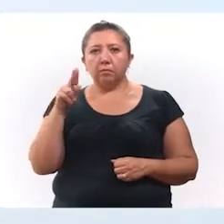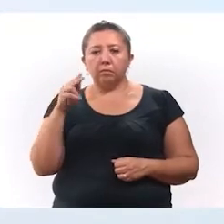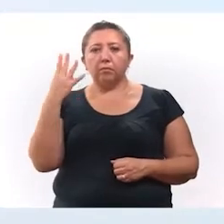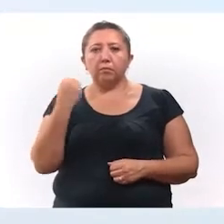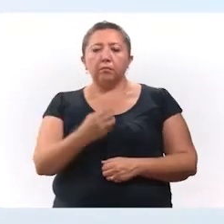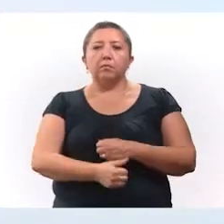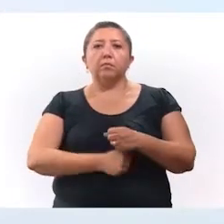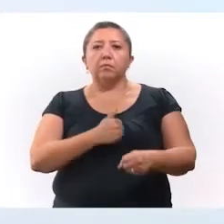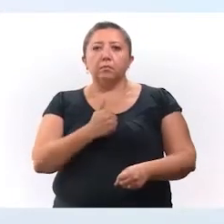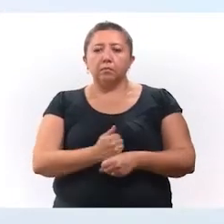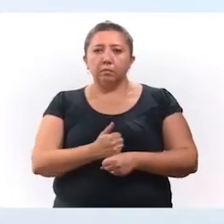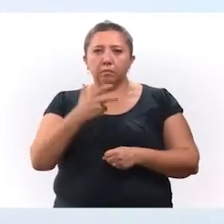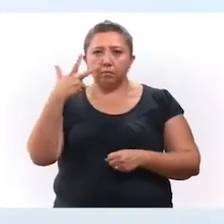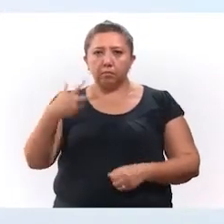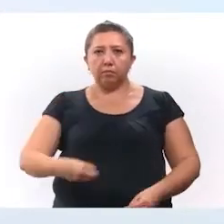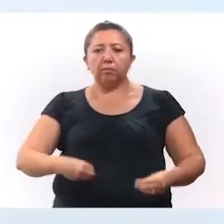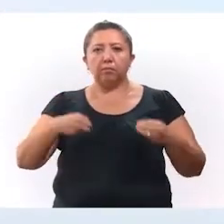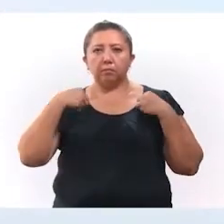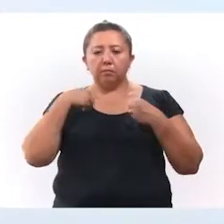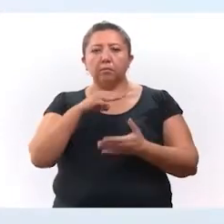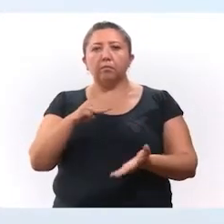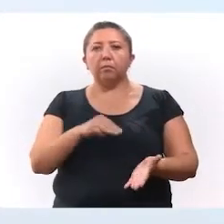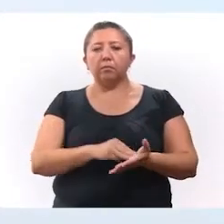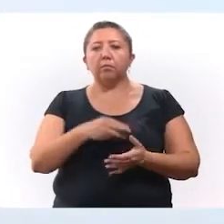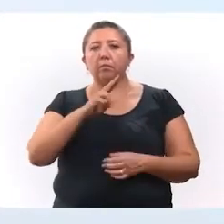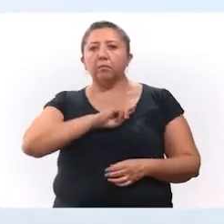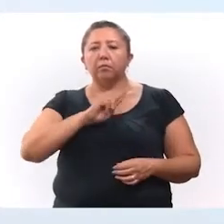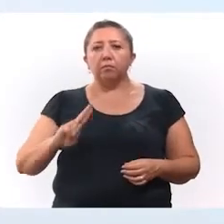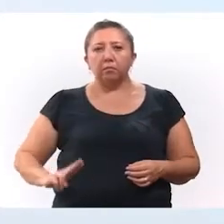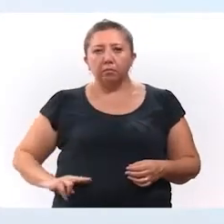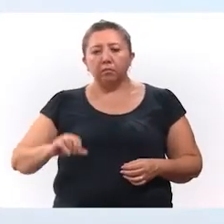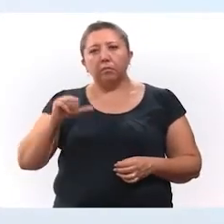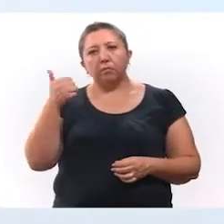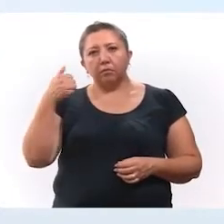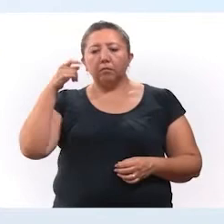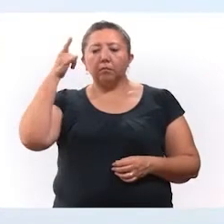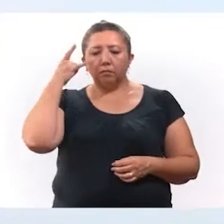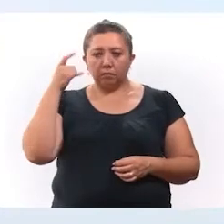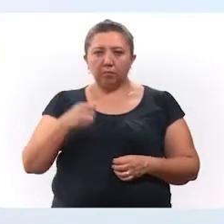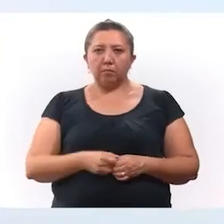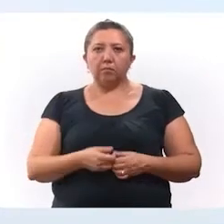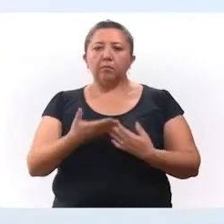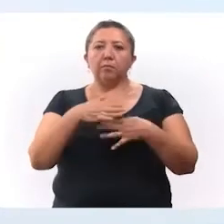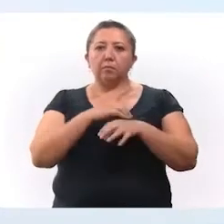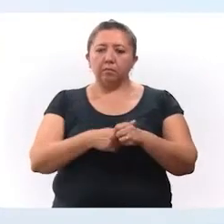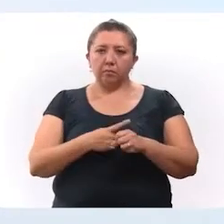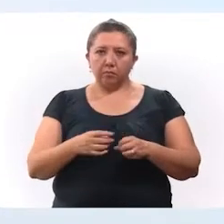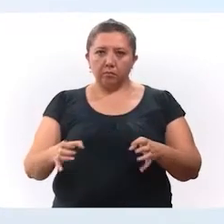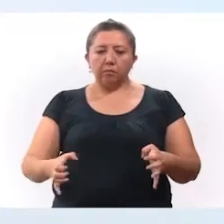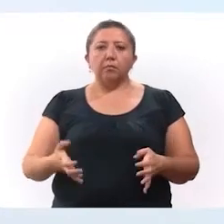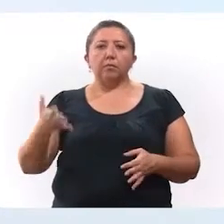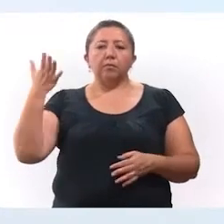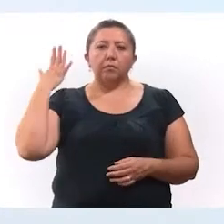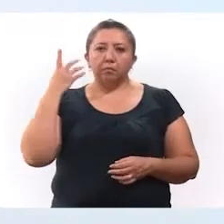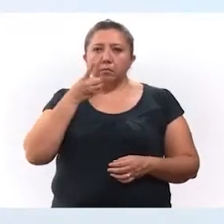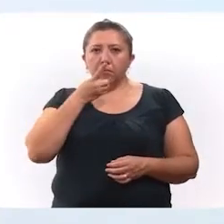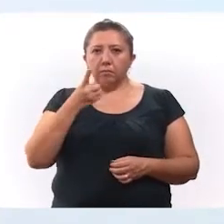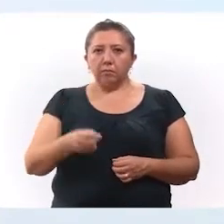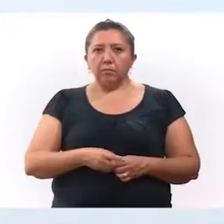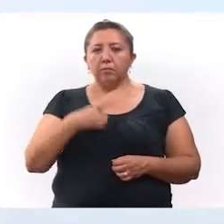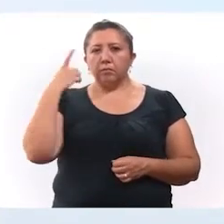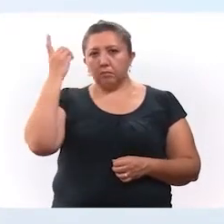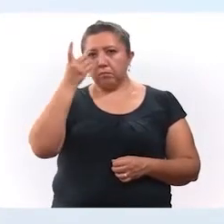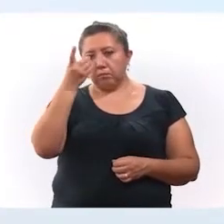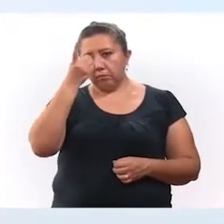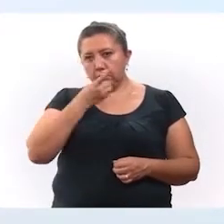89 años. 8 residían en Mérida, 1 en Humán y 1 en Campeche. Entre sus principales enfermedades se encontraban